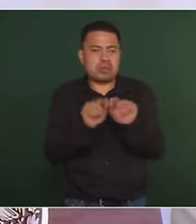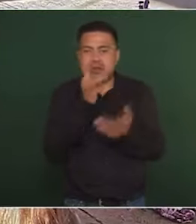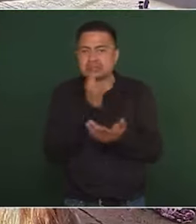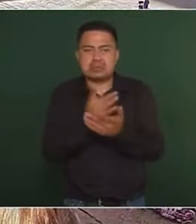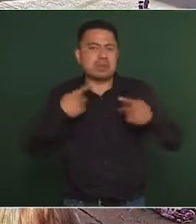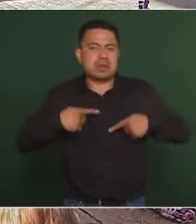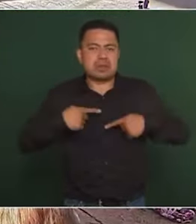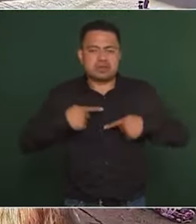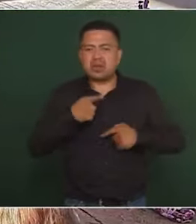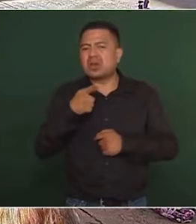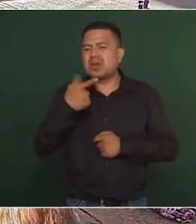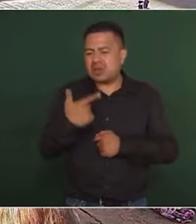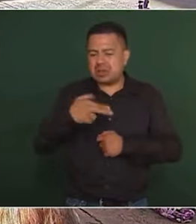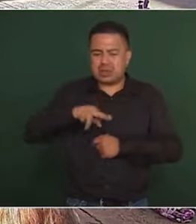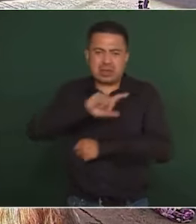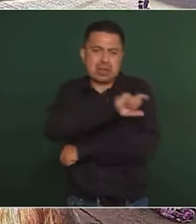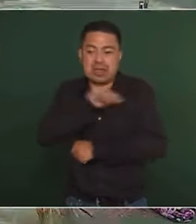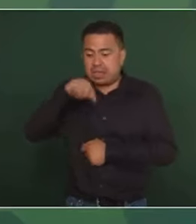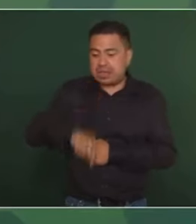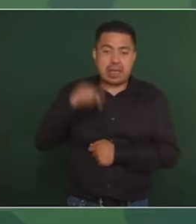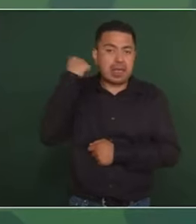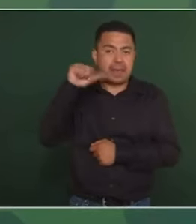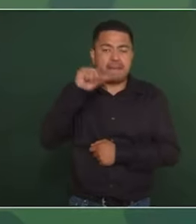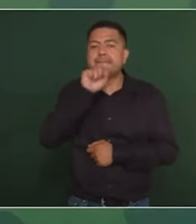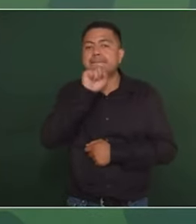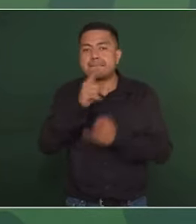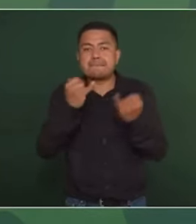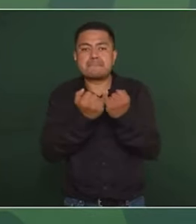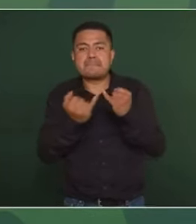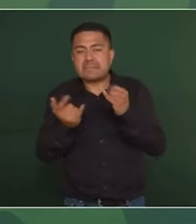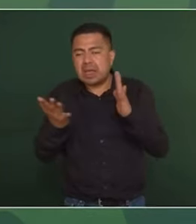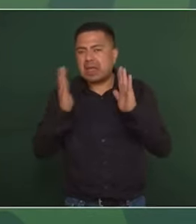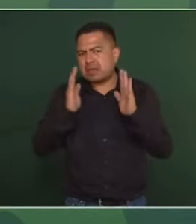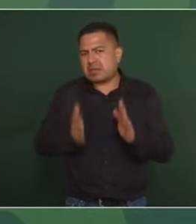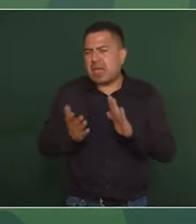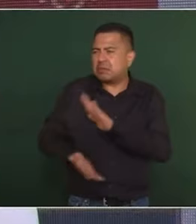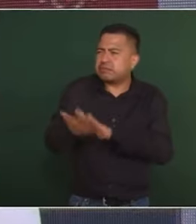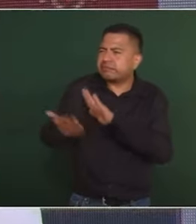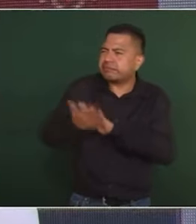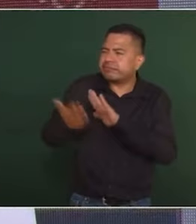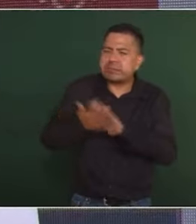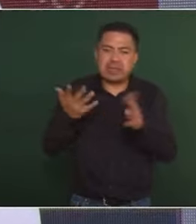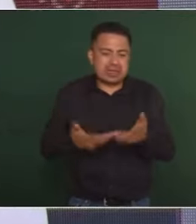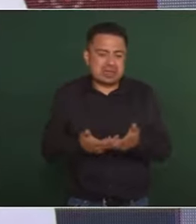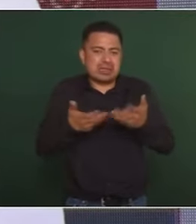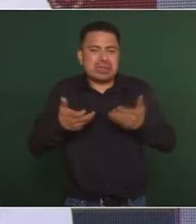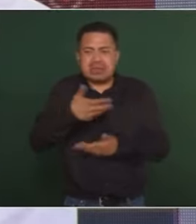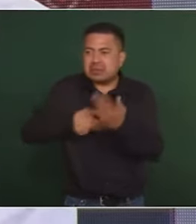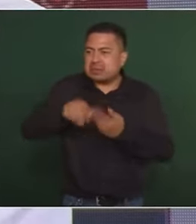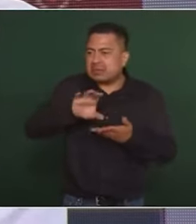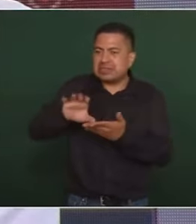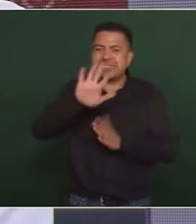de la Guardia Nacional. y construir, ya tenemos los terrenos, es una inversión de